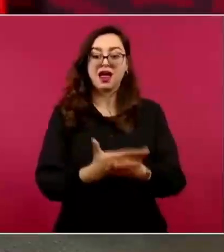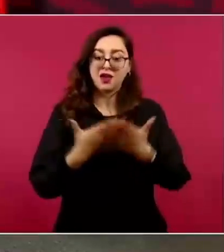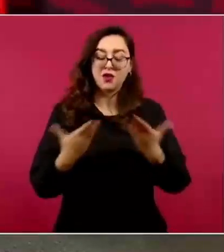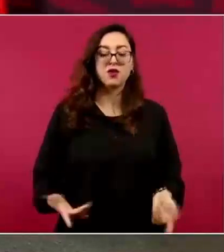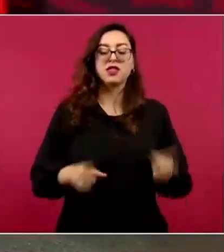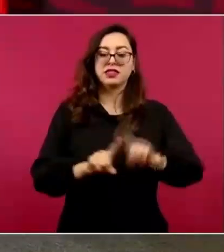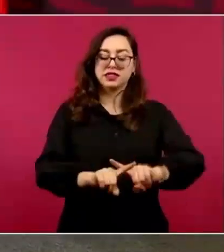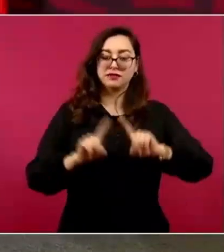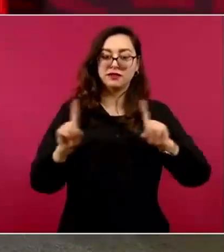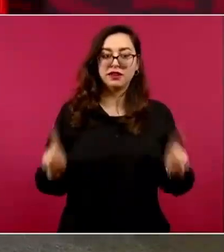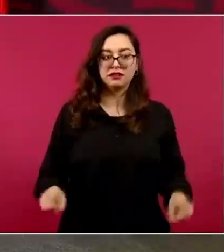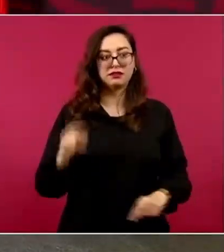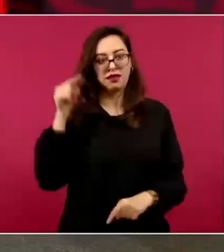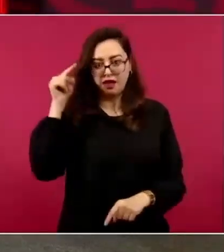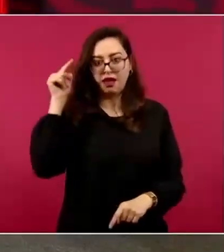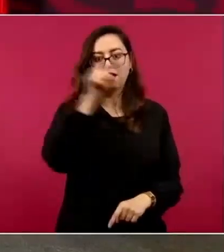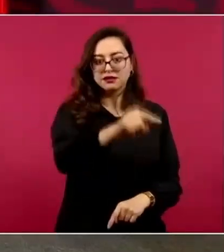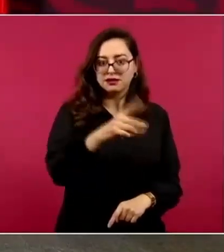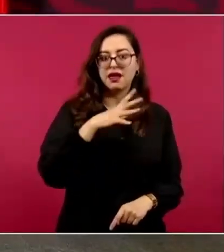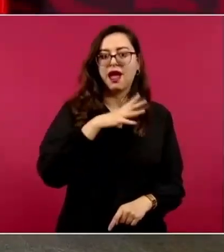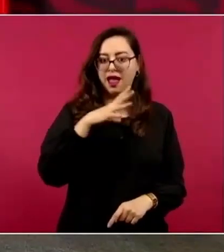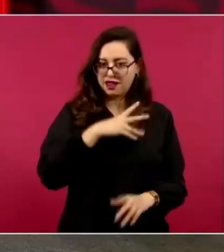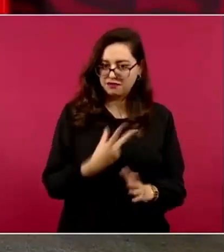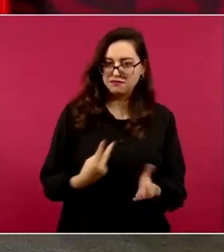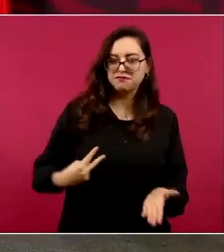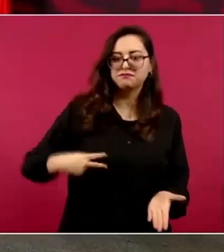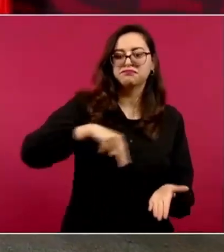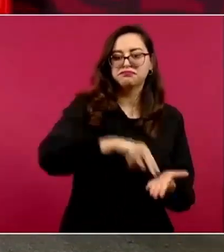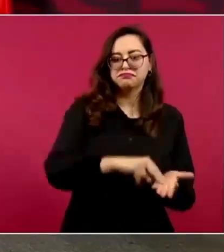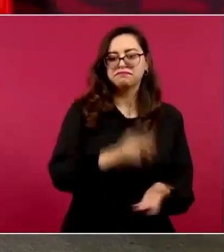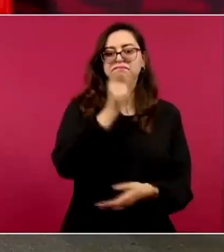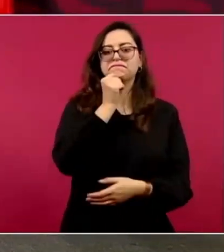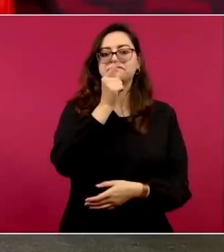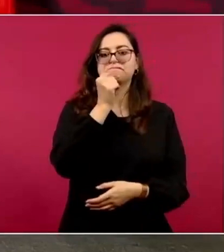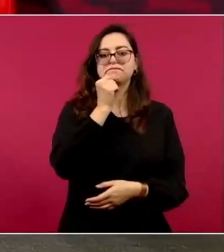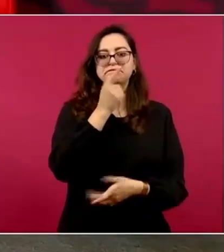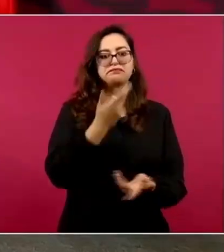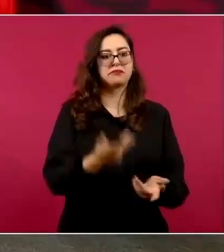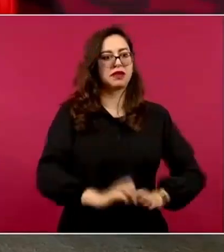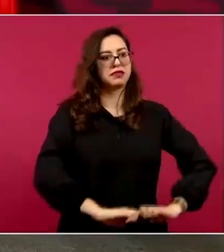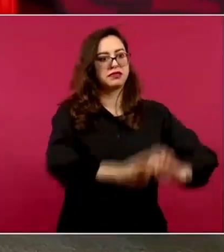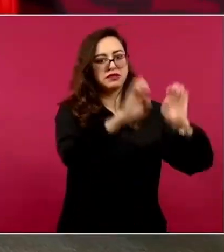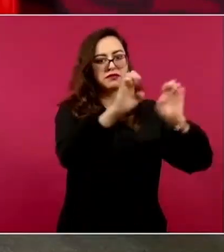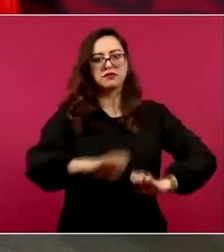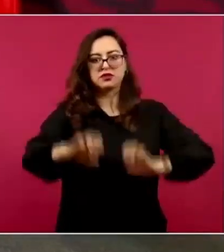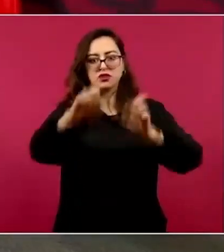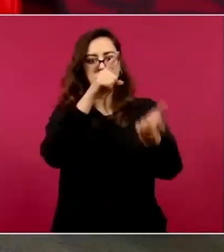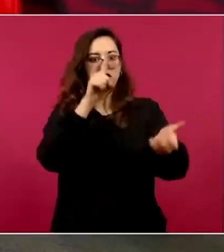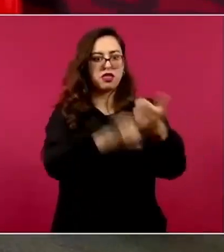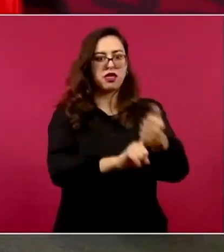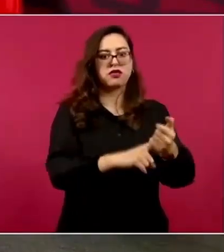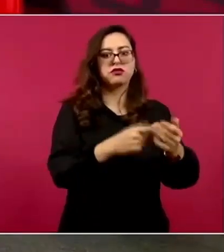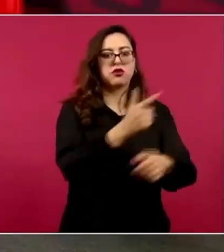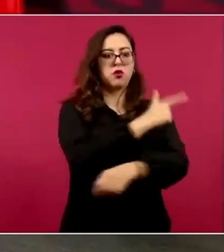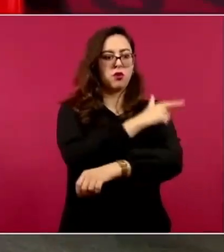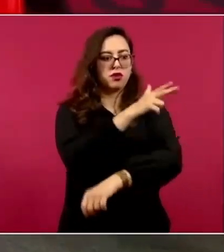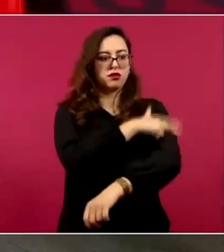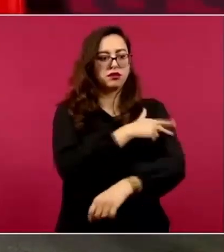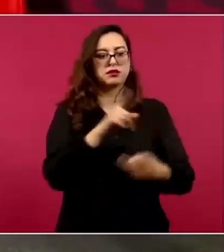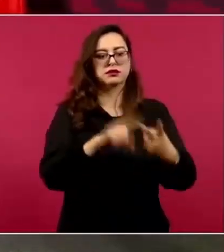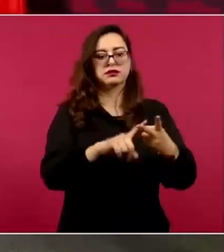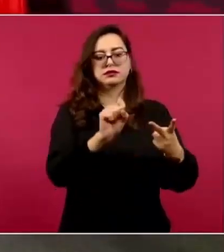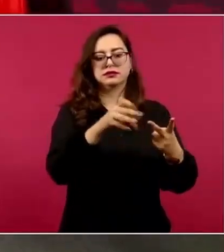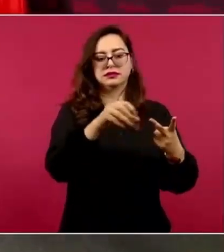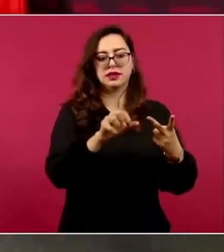instalaciones de la Secretaría de